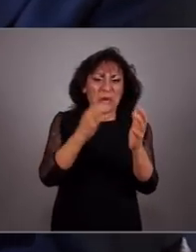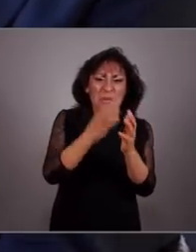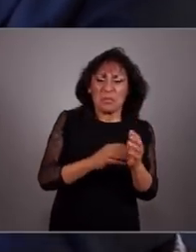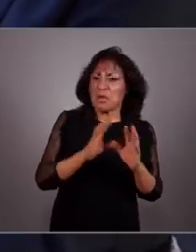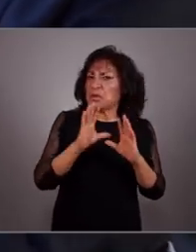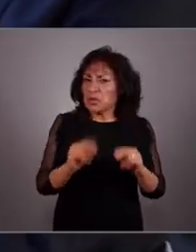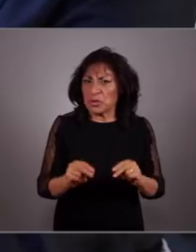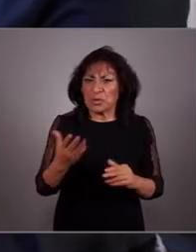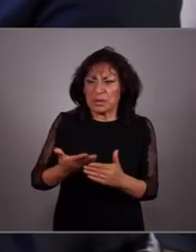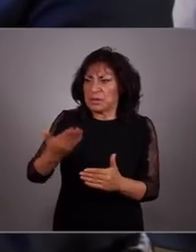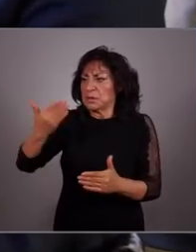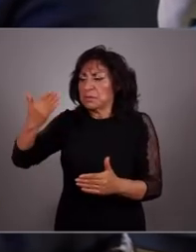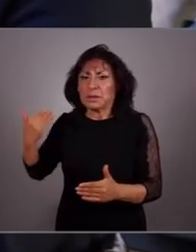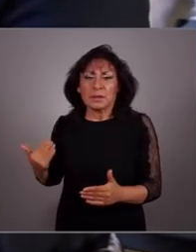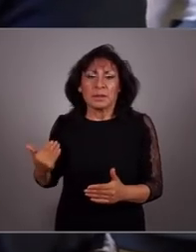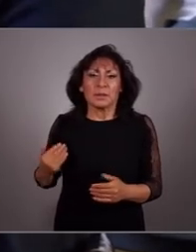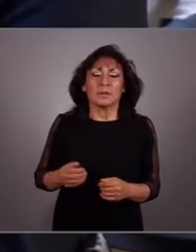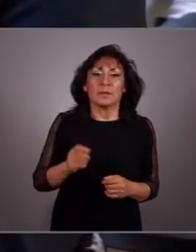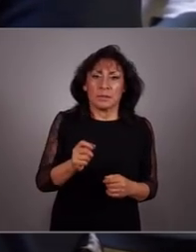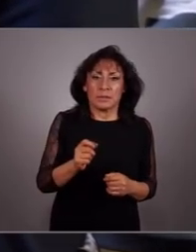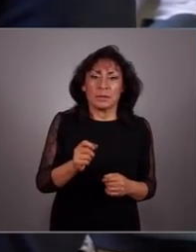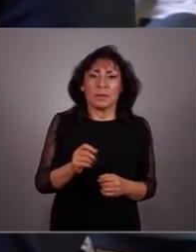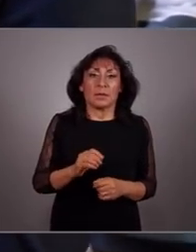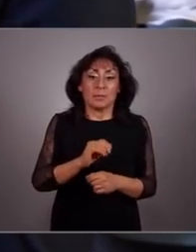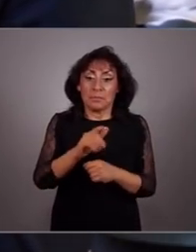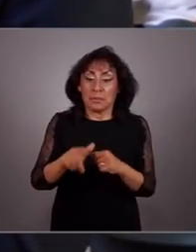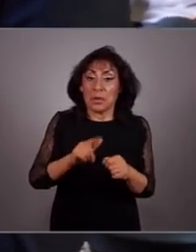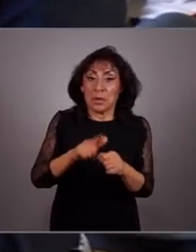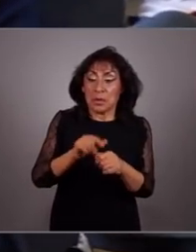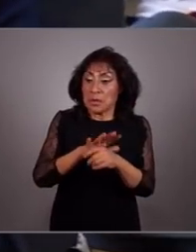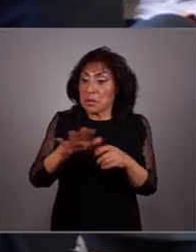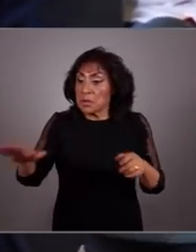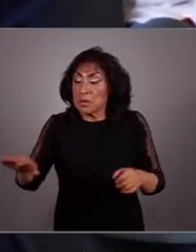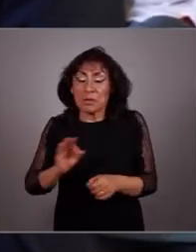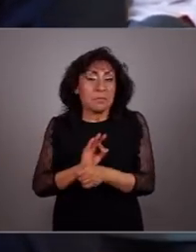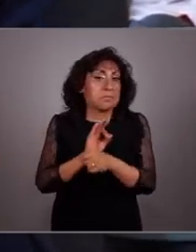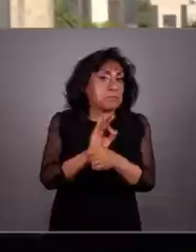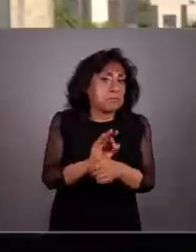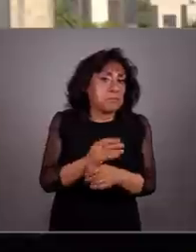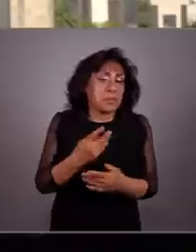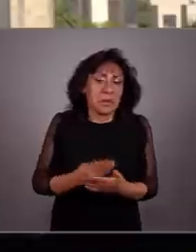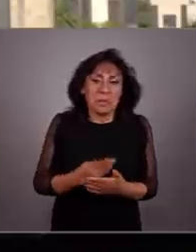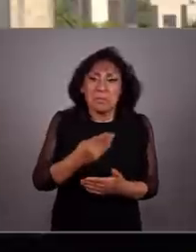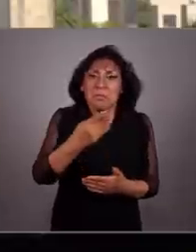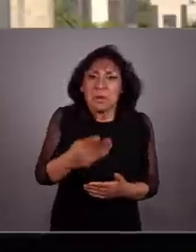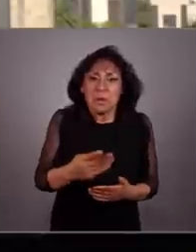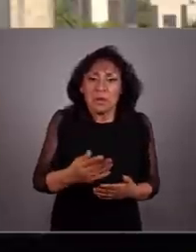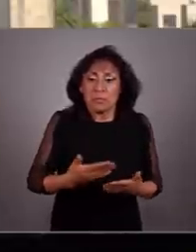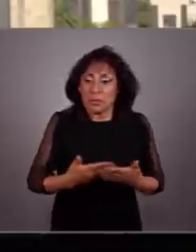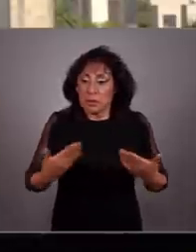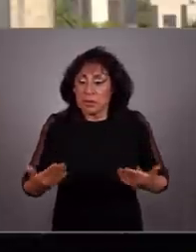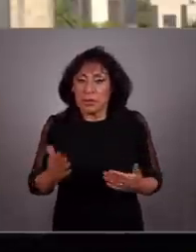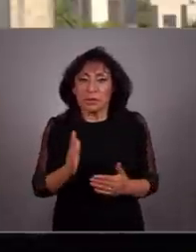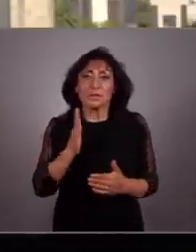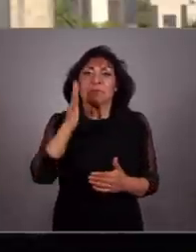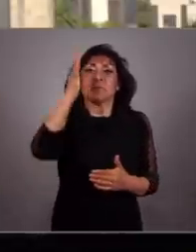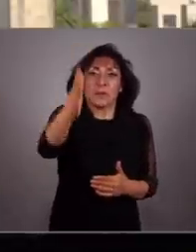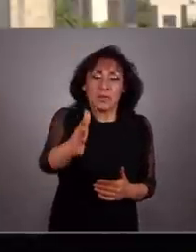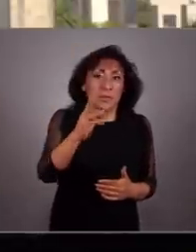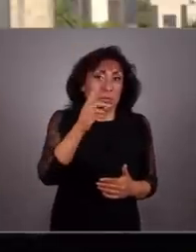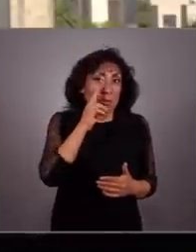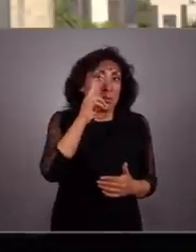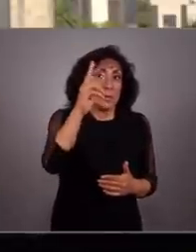No más pasado. Defender la naturaleza es una de las mayores apuestas por nuestro presente y futuro.